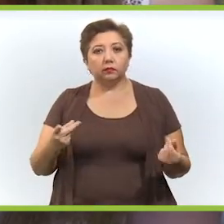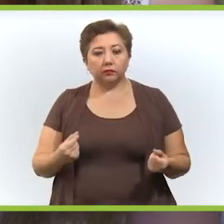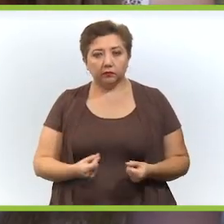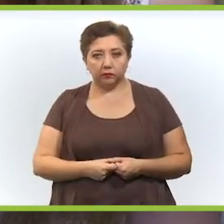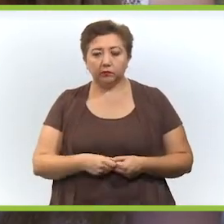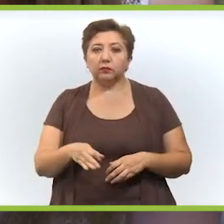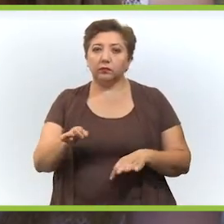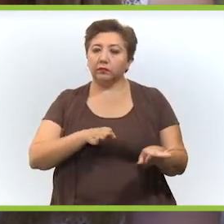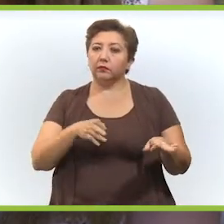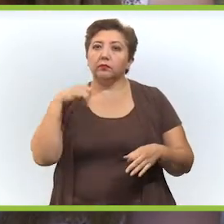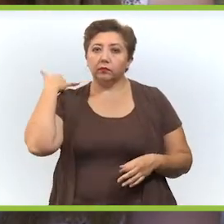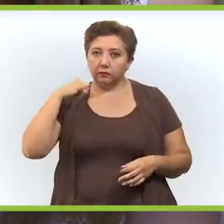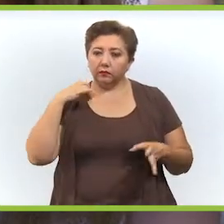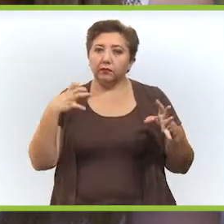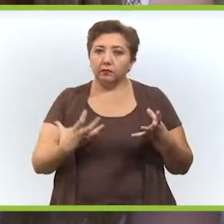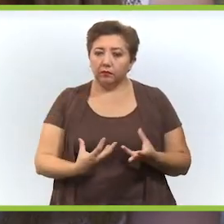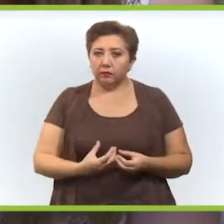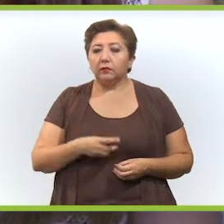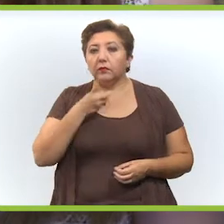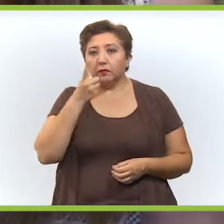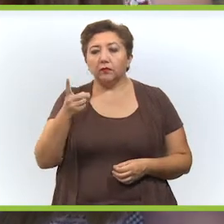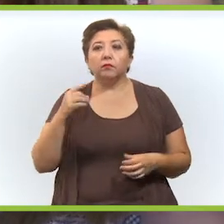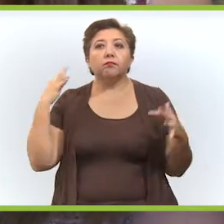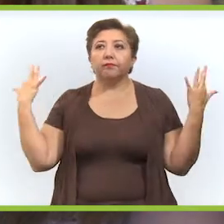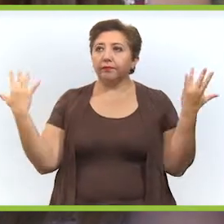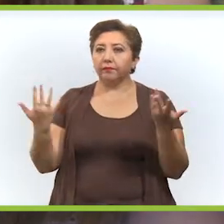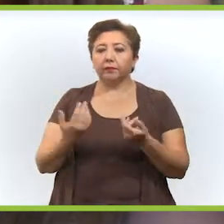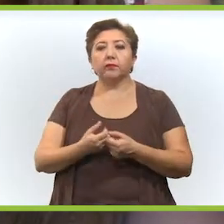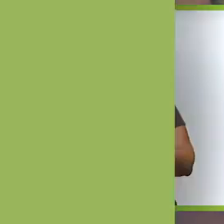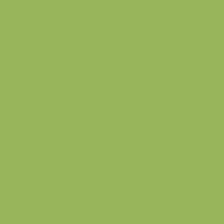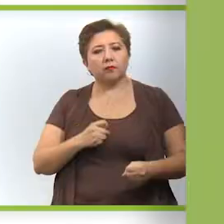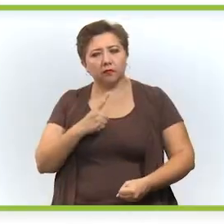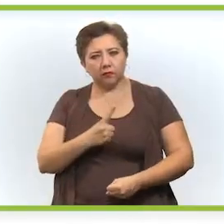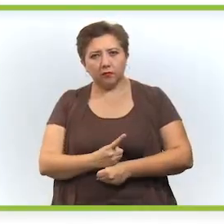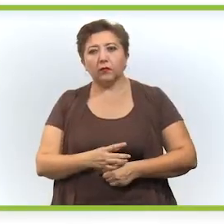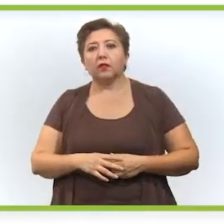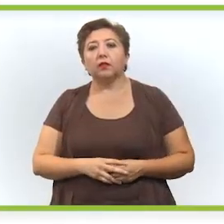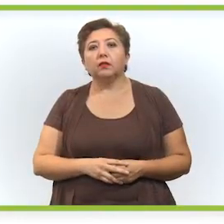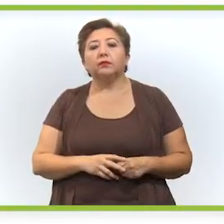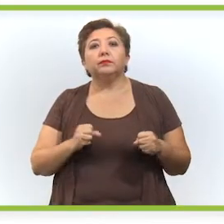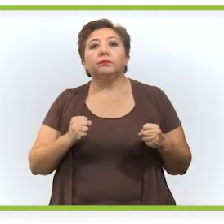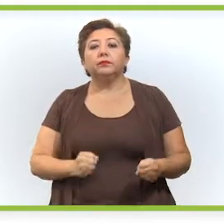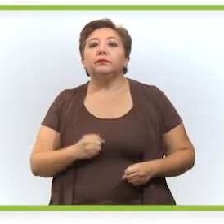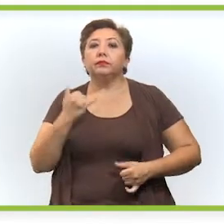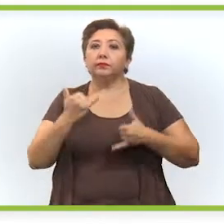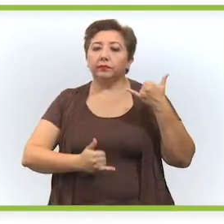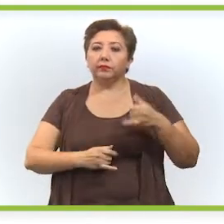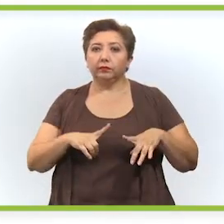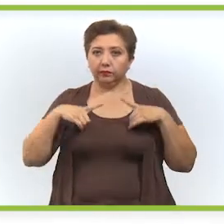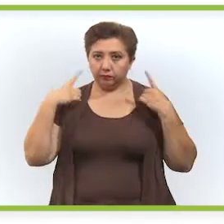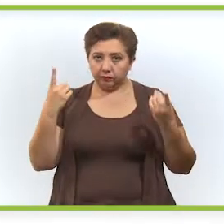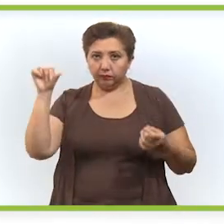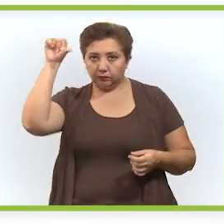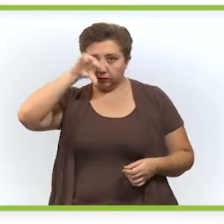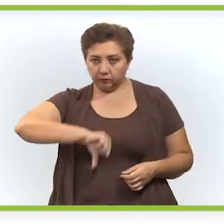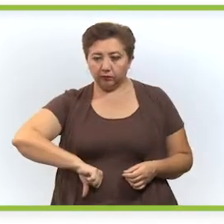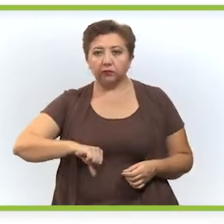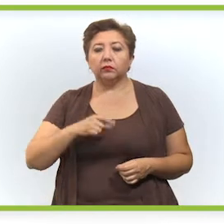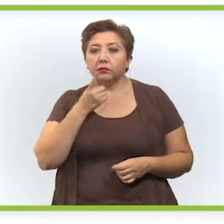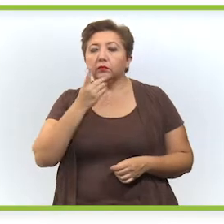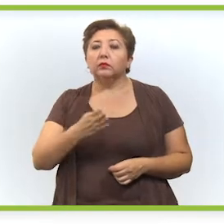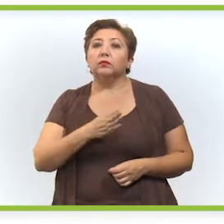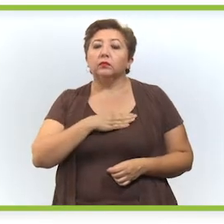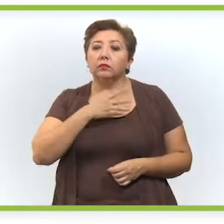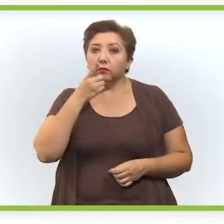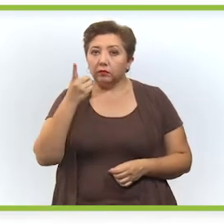sin duda el clima de seguridad y de certeza jurídica que se da. Y hoy nos damos con muy buen gusto que la Encuesta Nacional de